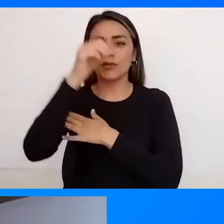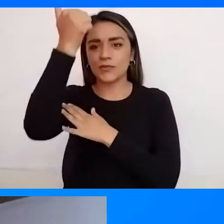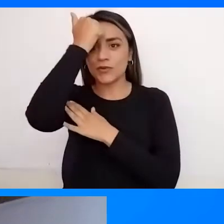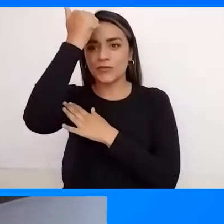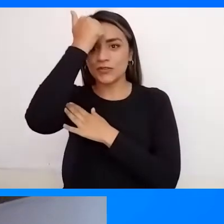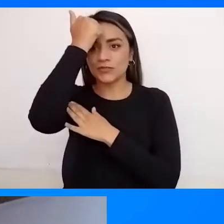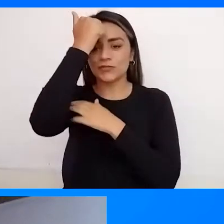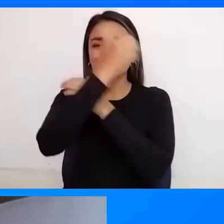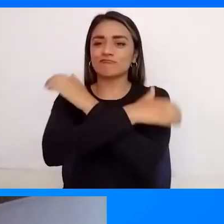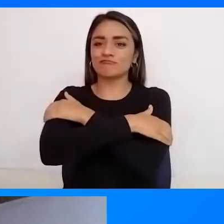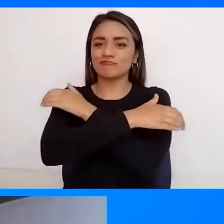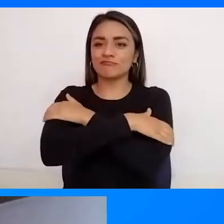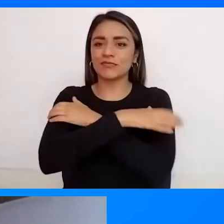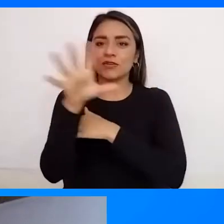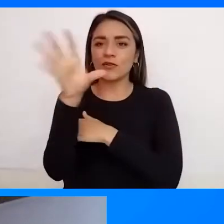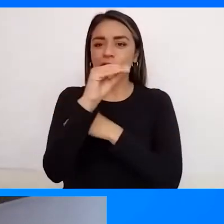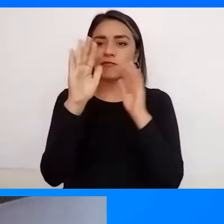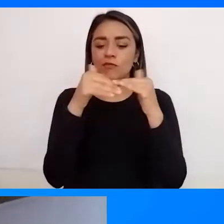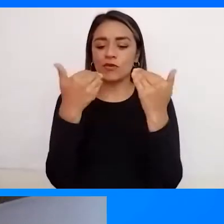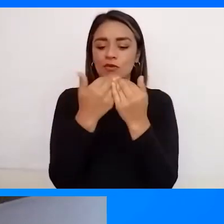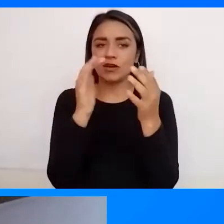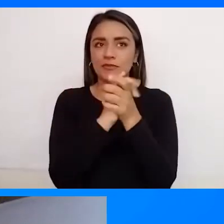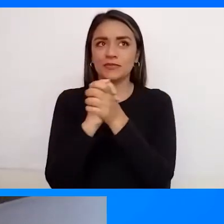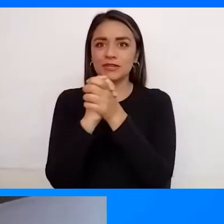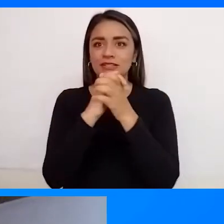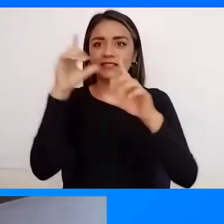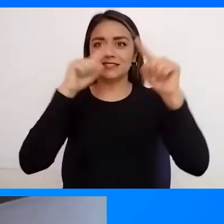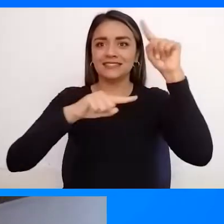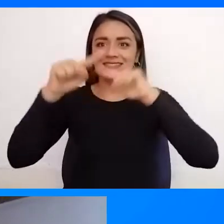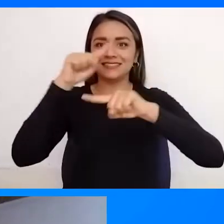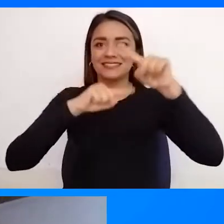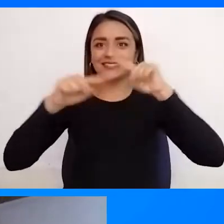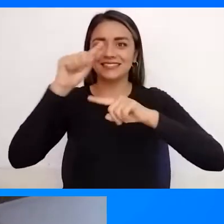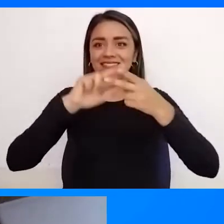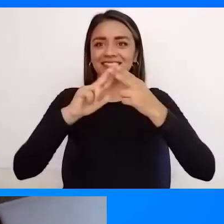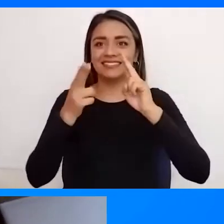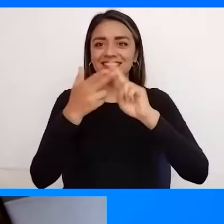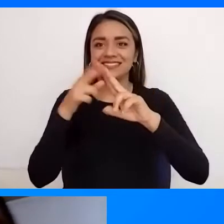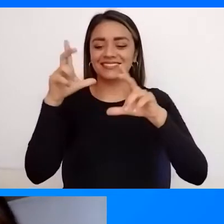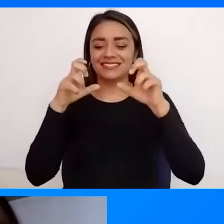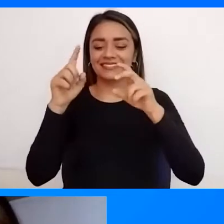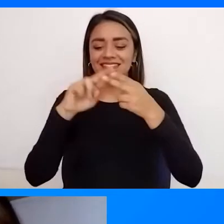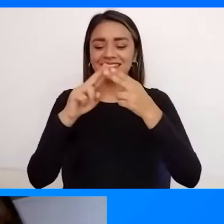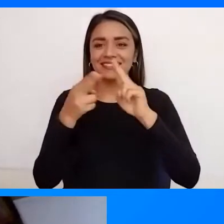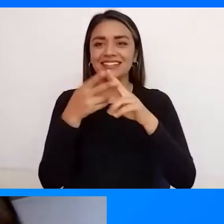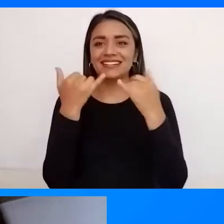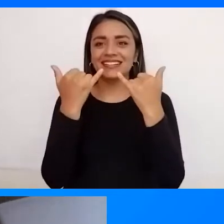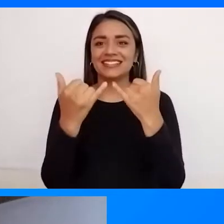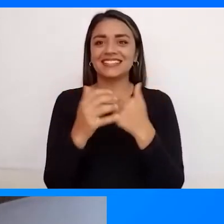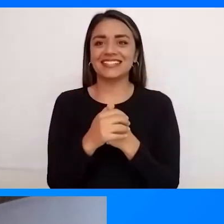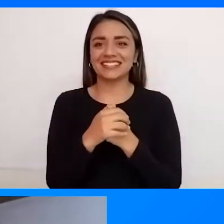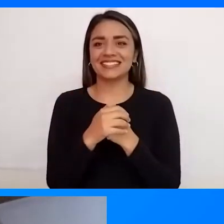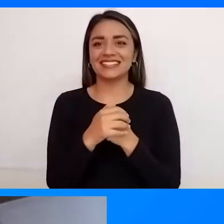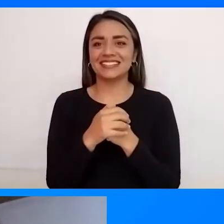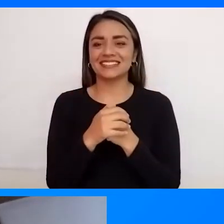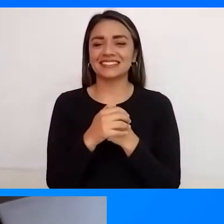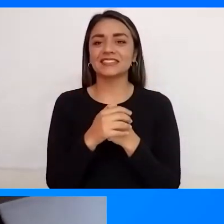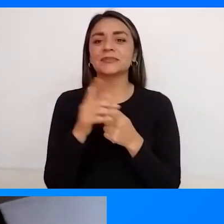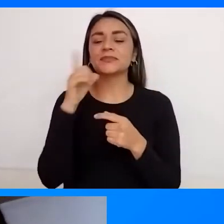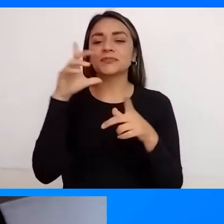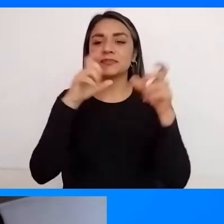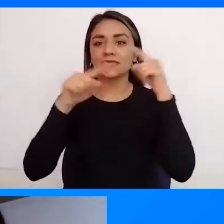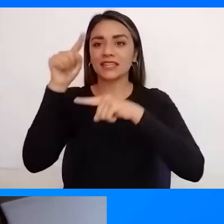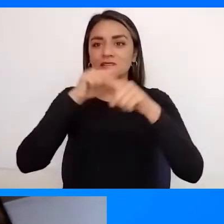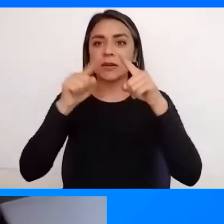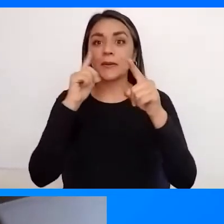de Colegios Amigos del Turismo La verdad todos mis amigos de los profes de Colegios Amigos del Turismo Es un